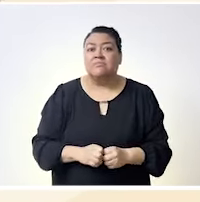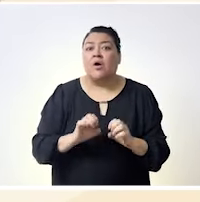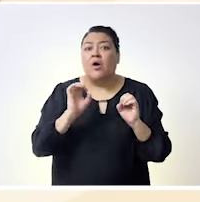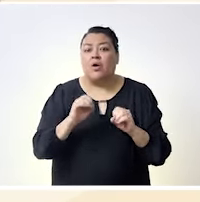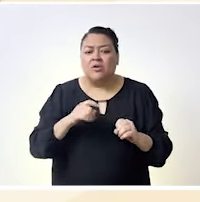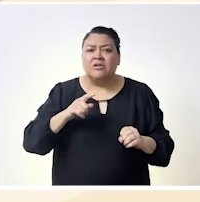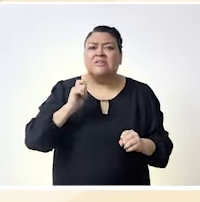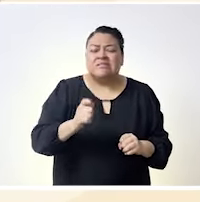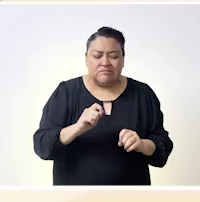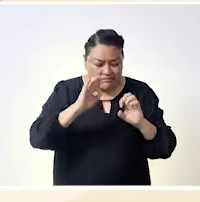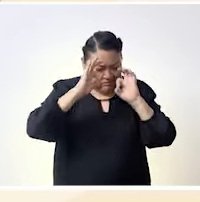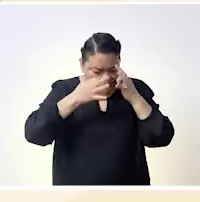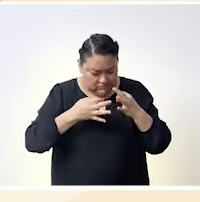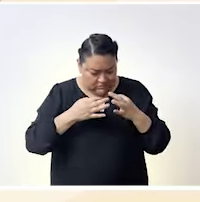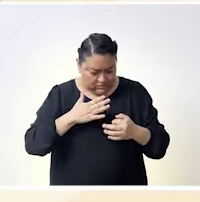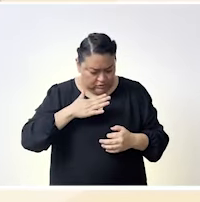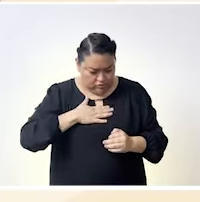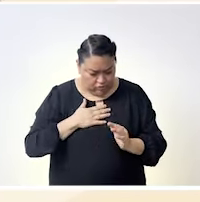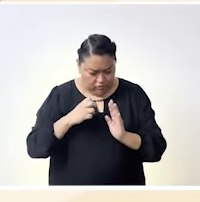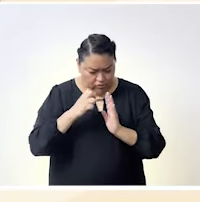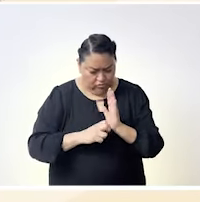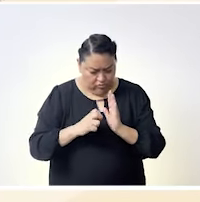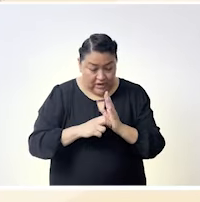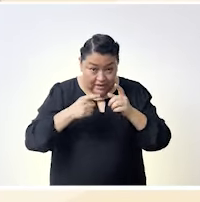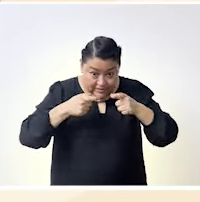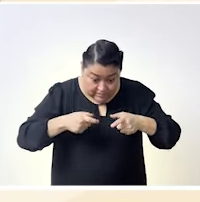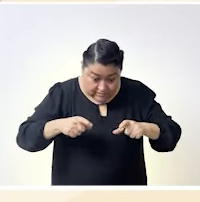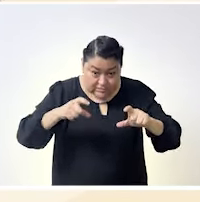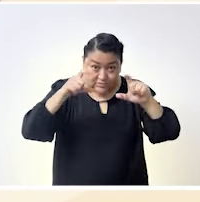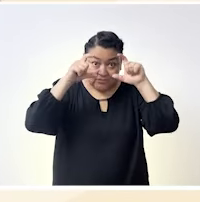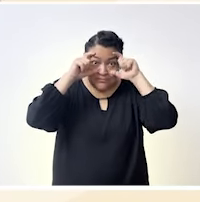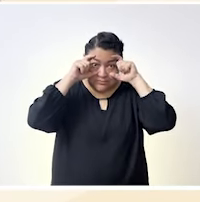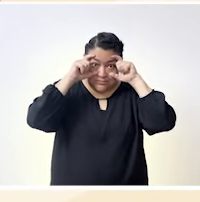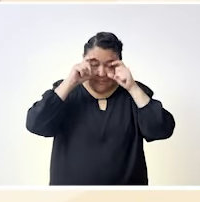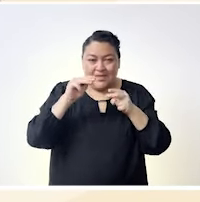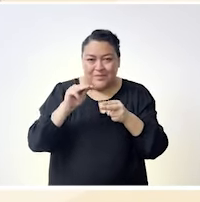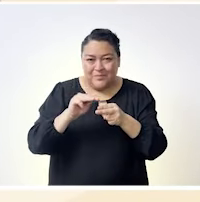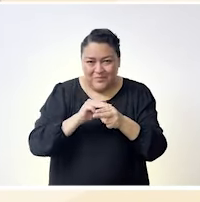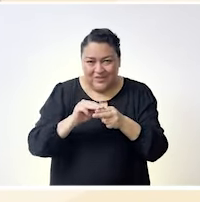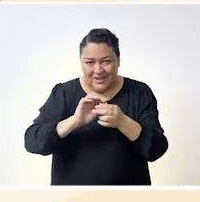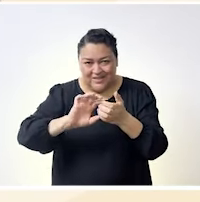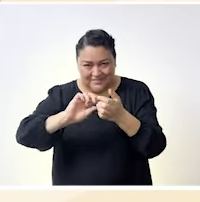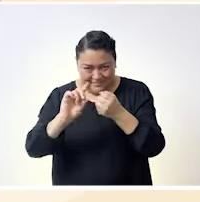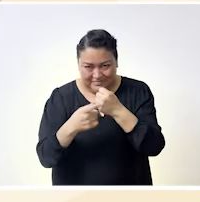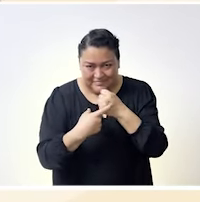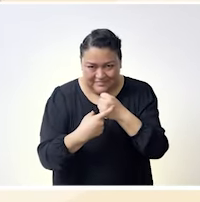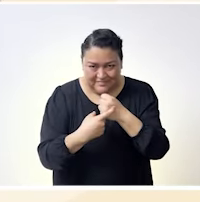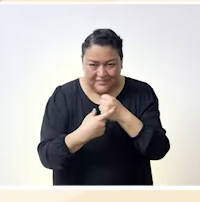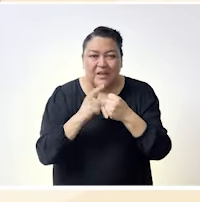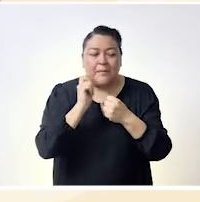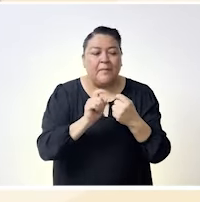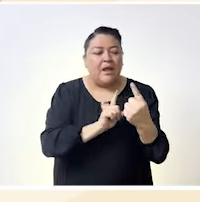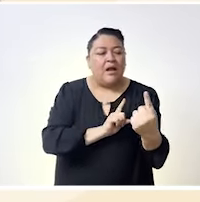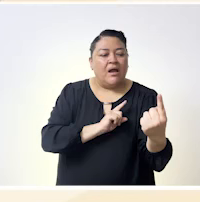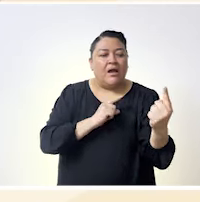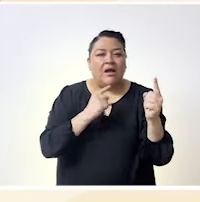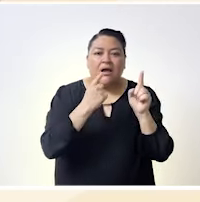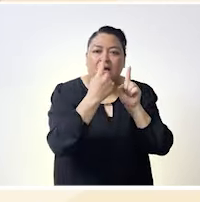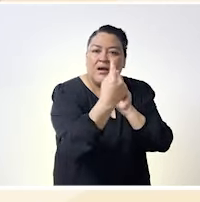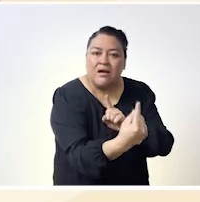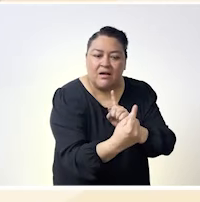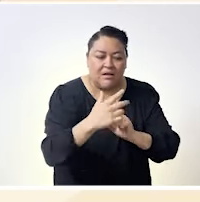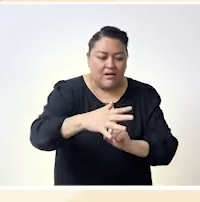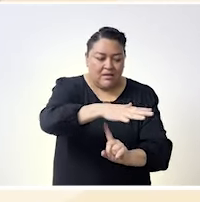vecinas y que entonces si es necesario ponernos estas gafas para entender la igualdad de género